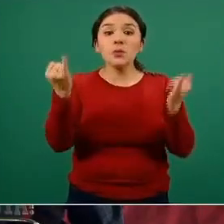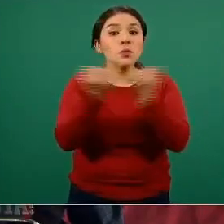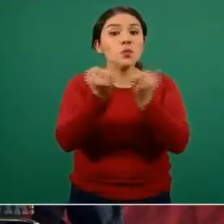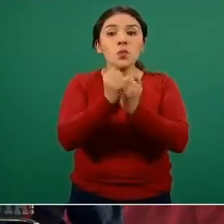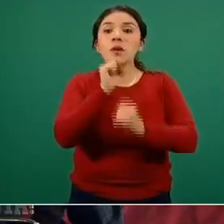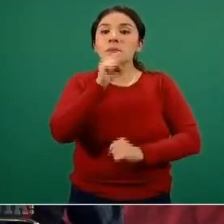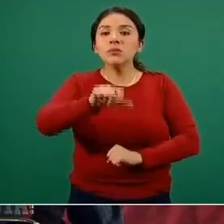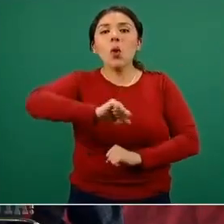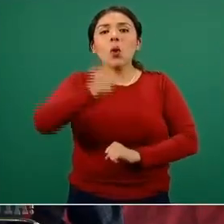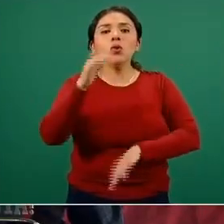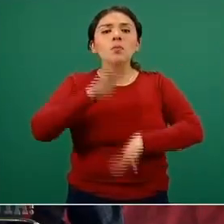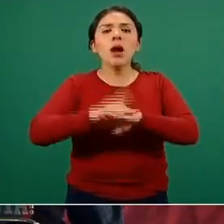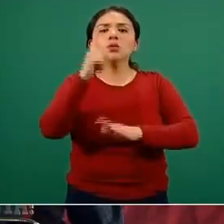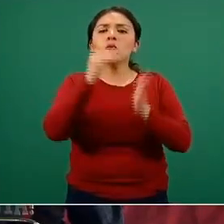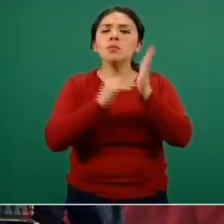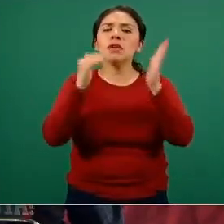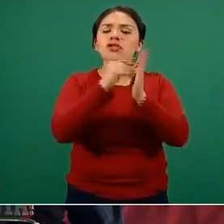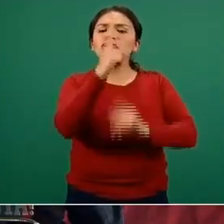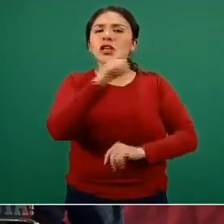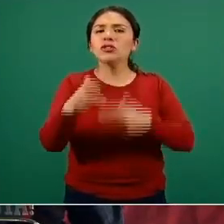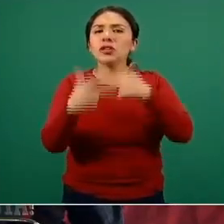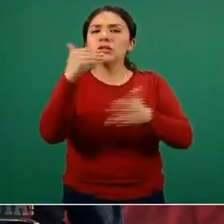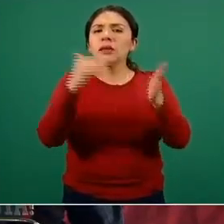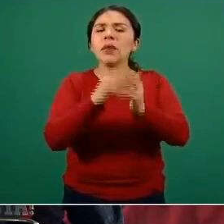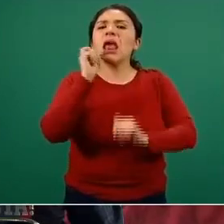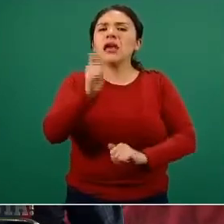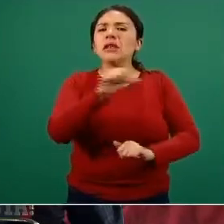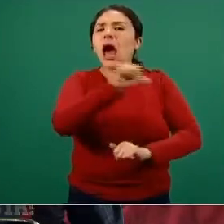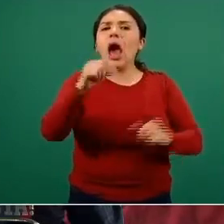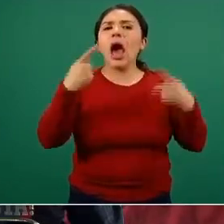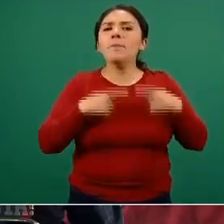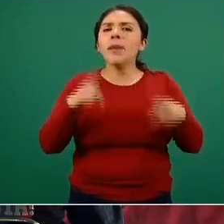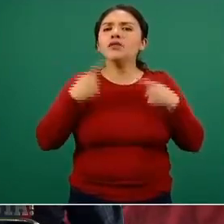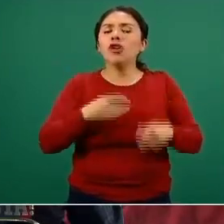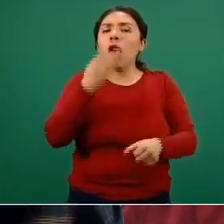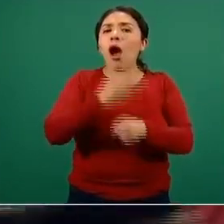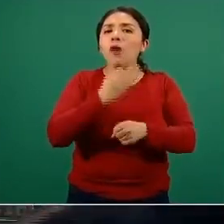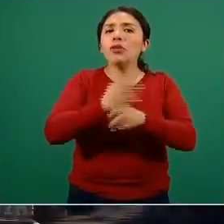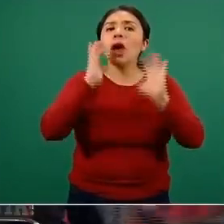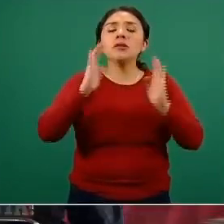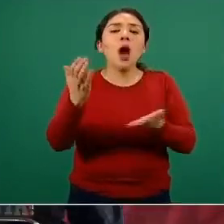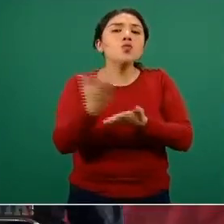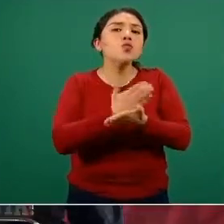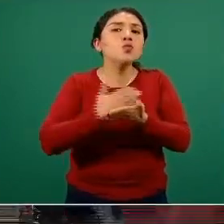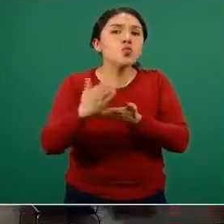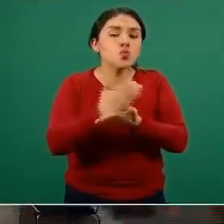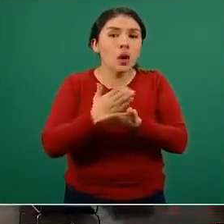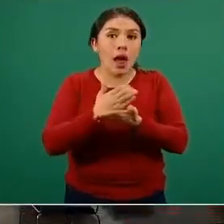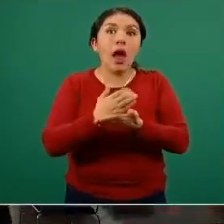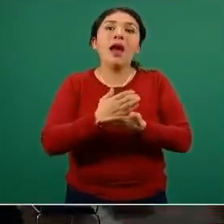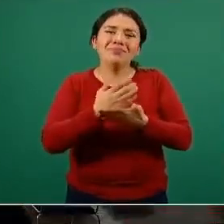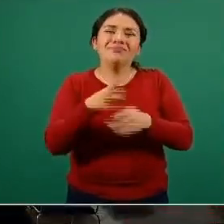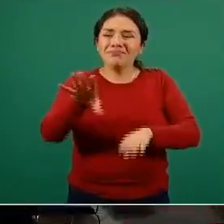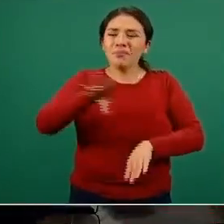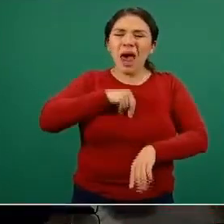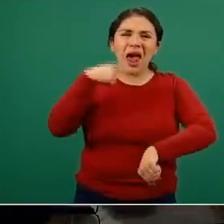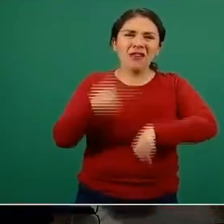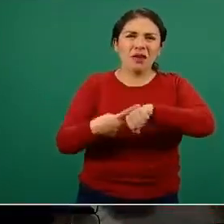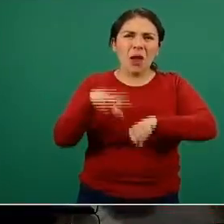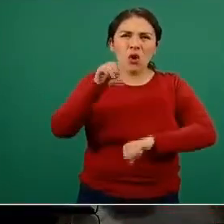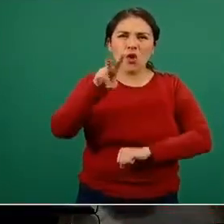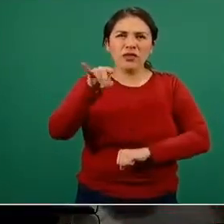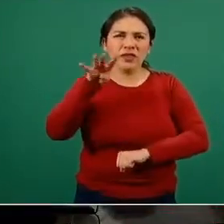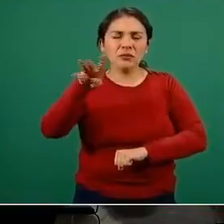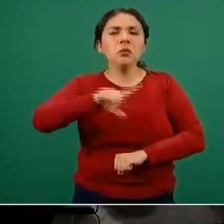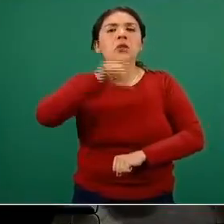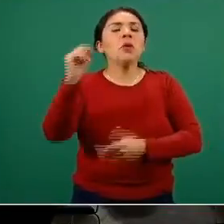más de un millón 113 mil serían las personas que hasta el momento ya se han recuperado, que han sanado de COVID-19.